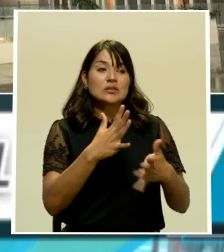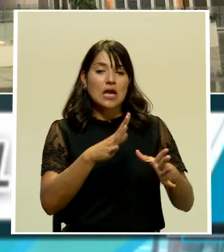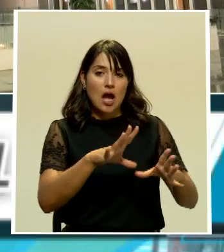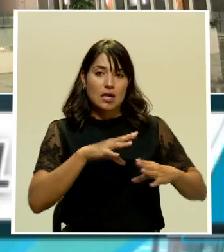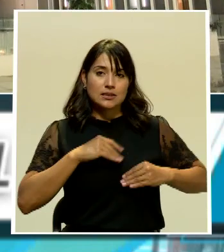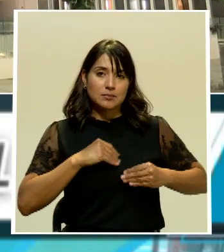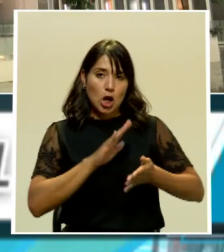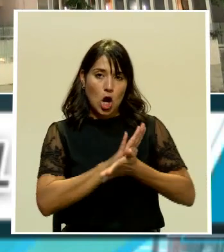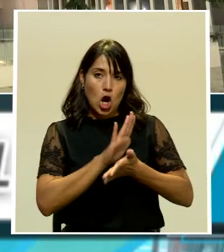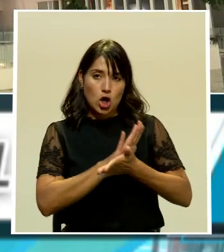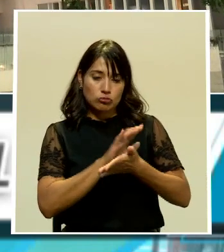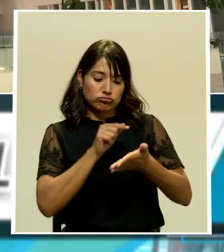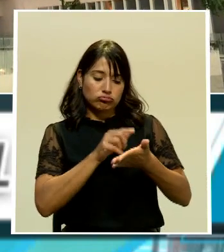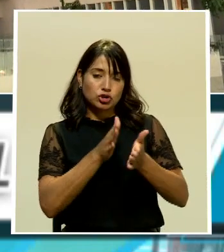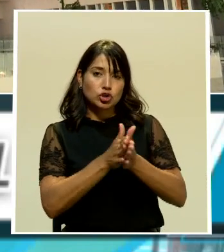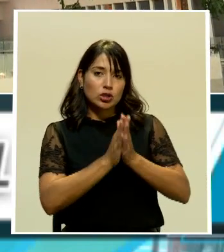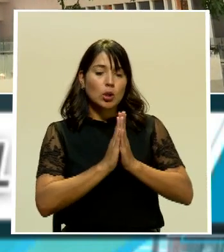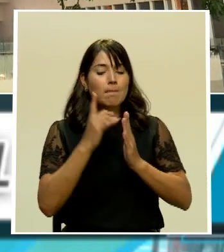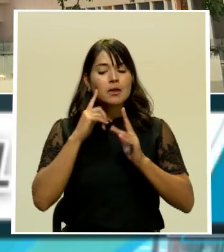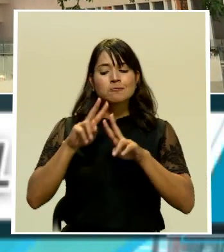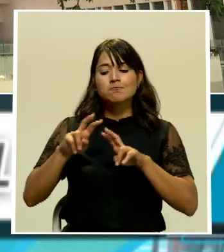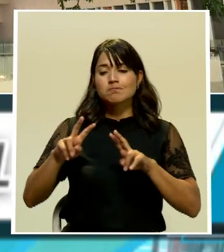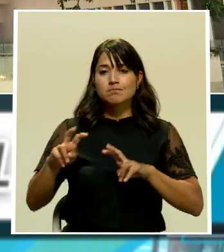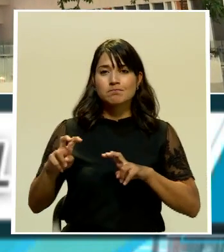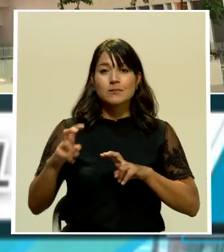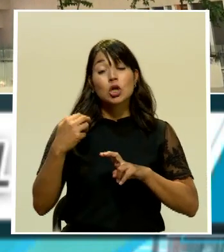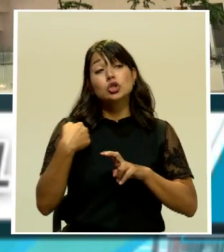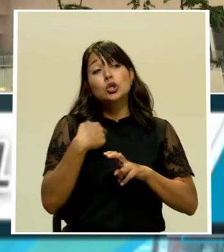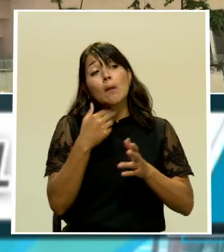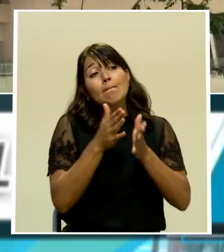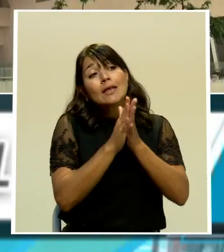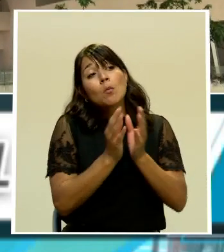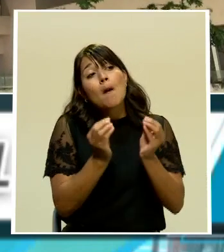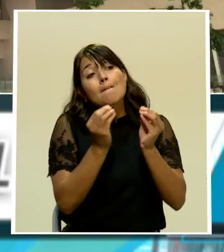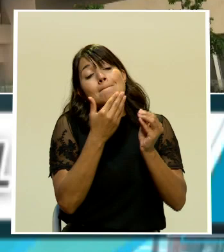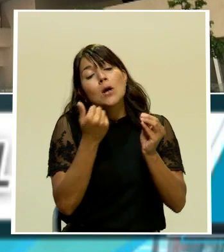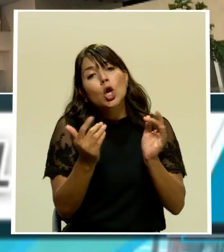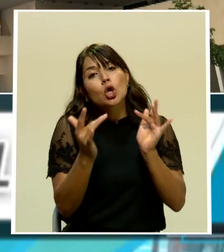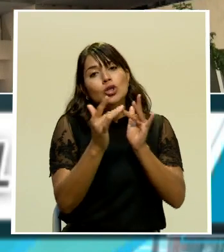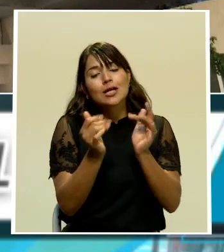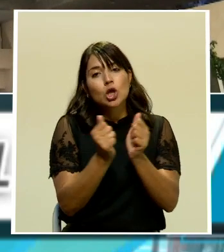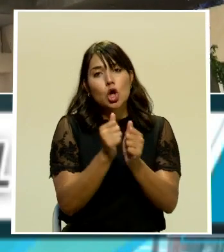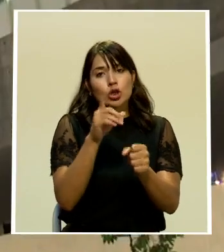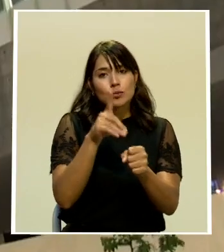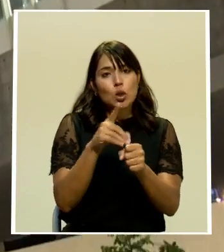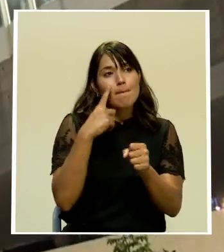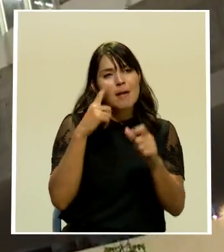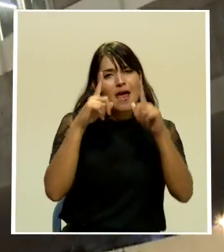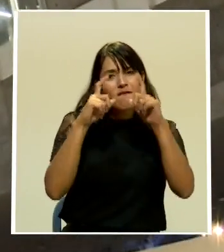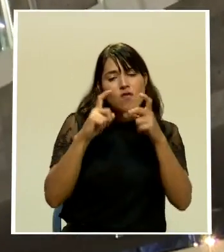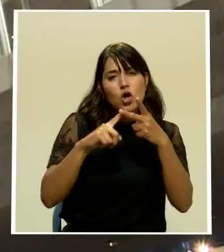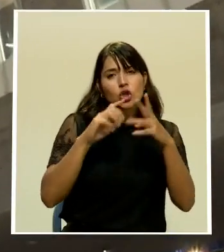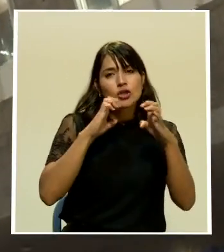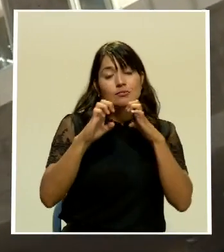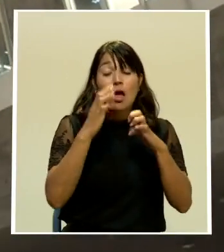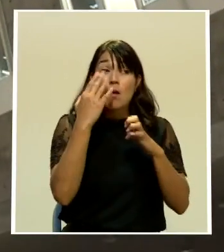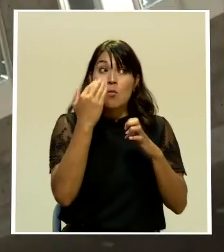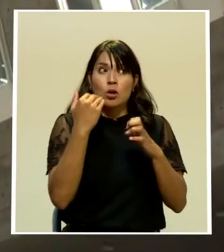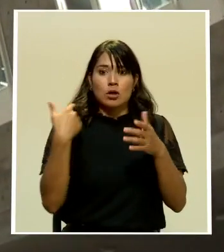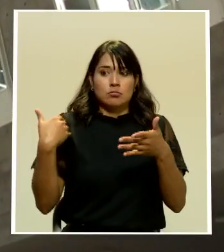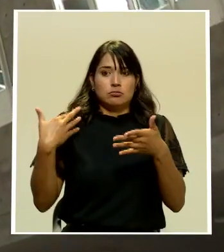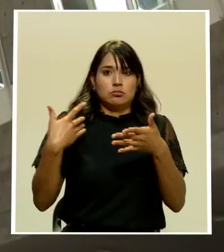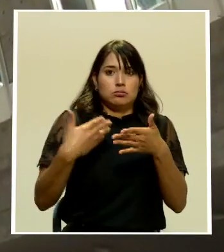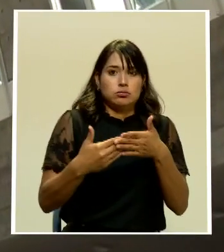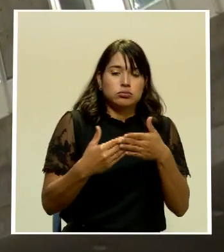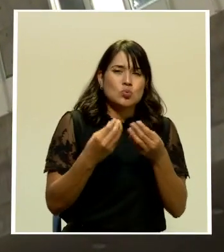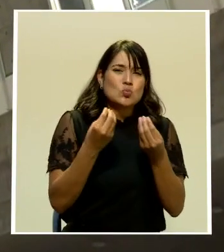a la hora de hacer las fotografías imágenes y demás porque se nos ha dificultado bastante el trabajo en estos días y